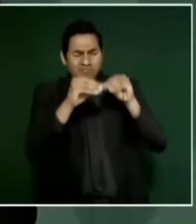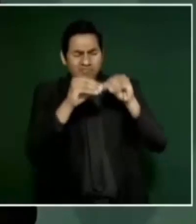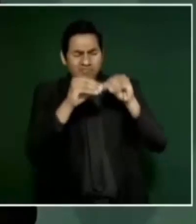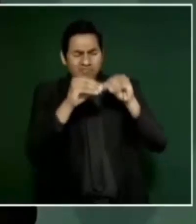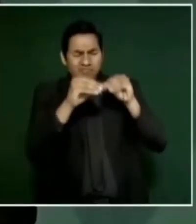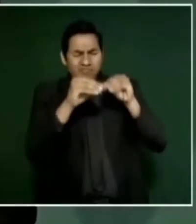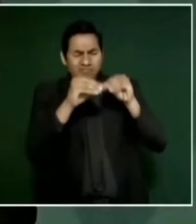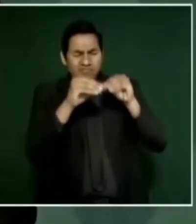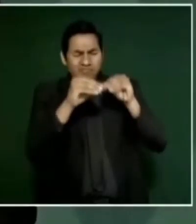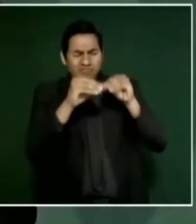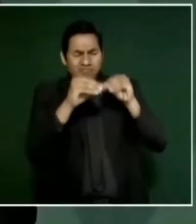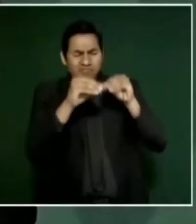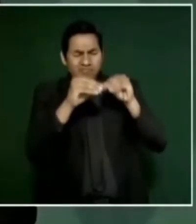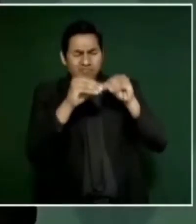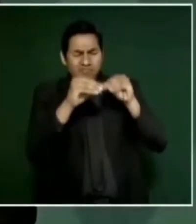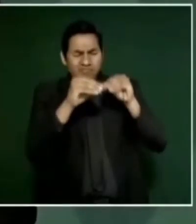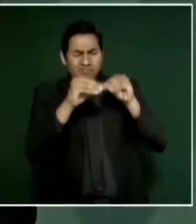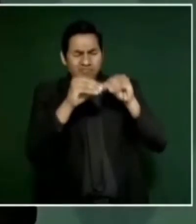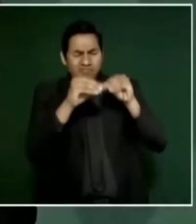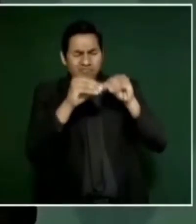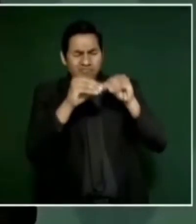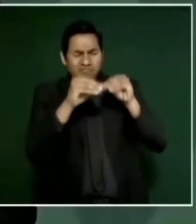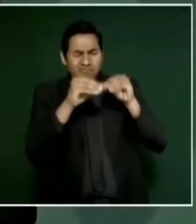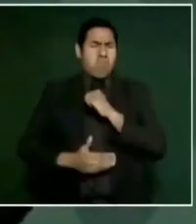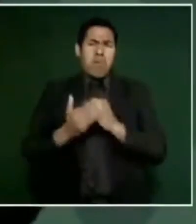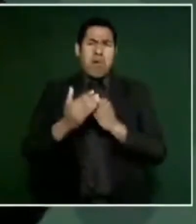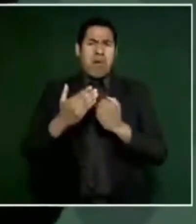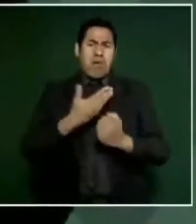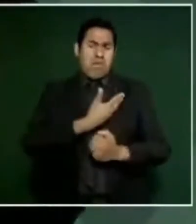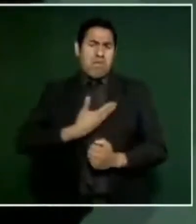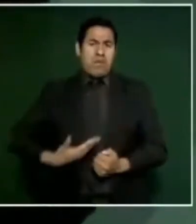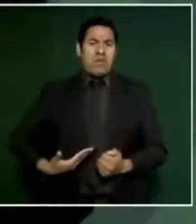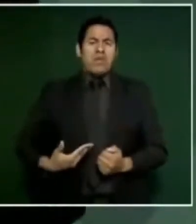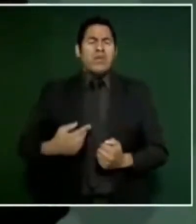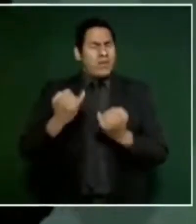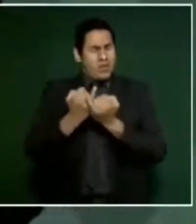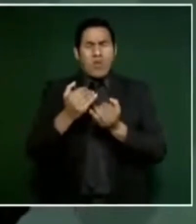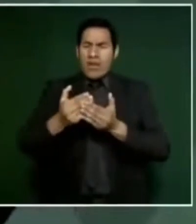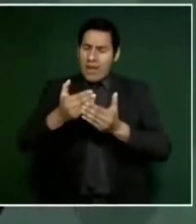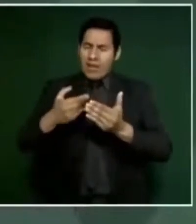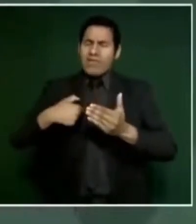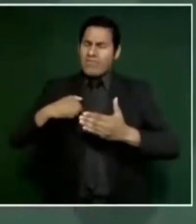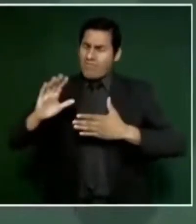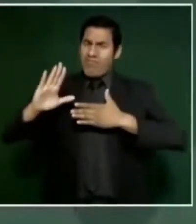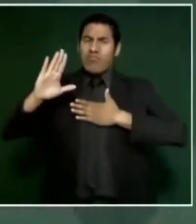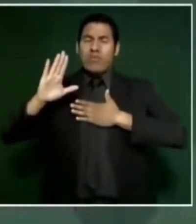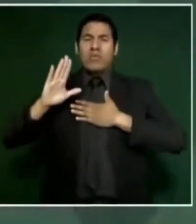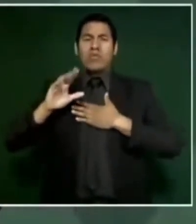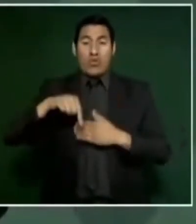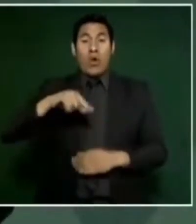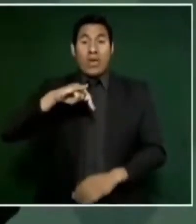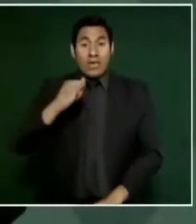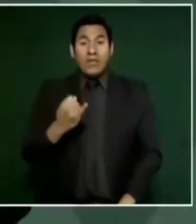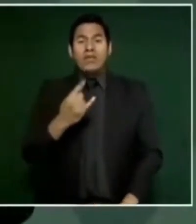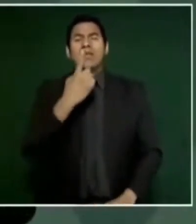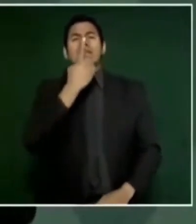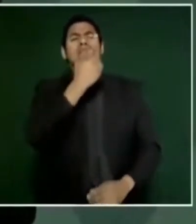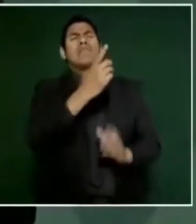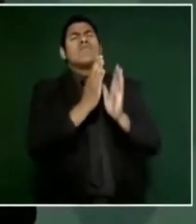Y desde Tijuana hago un llamado a las autoridades de Estados Unidos para que hagan lo propio,